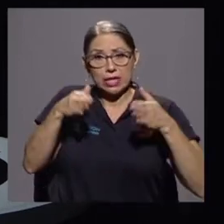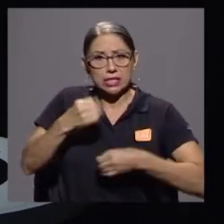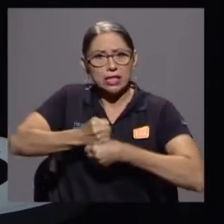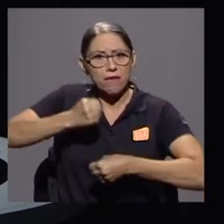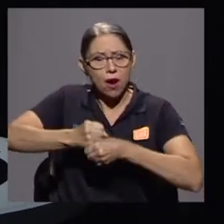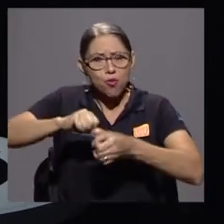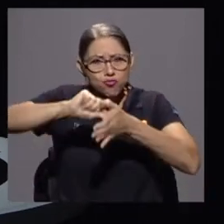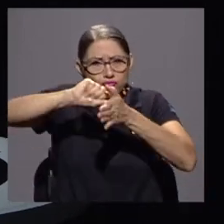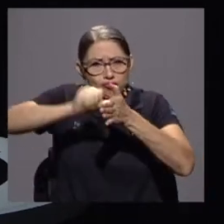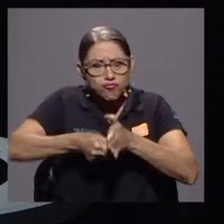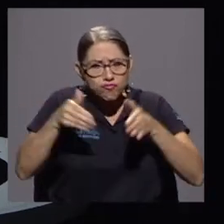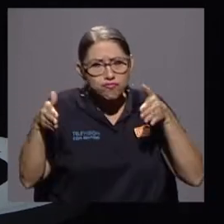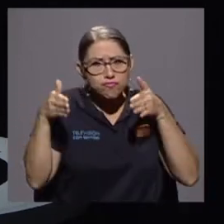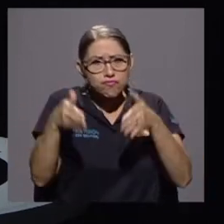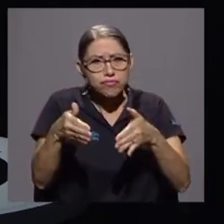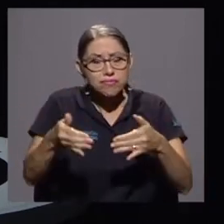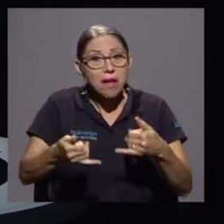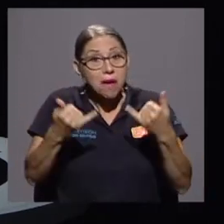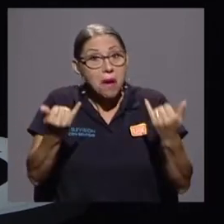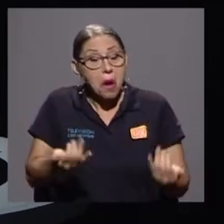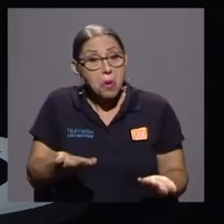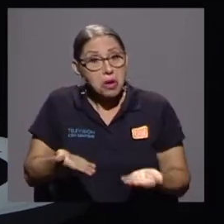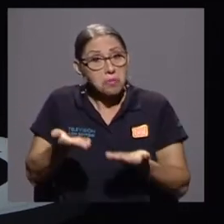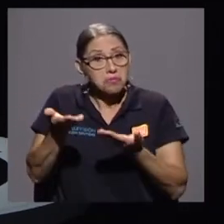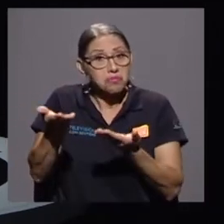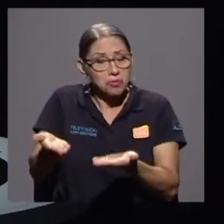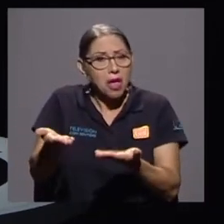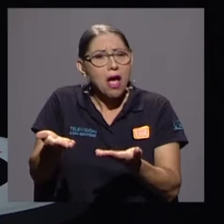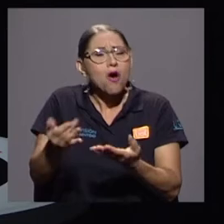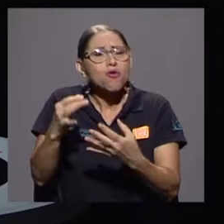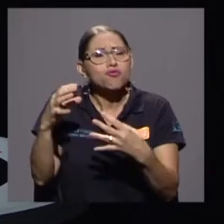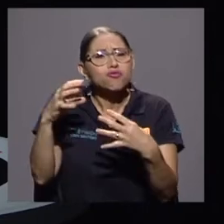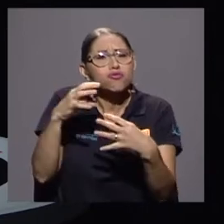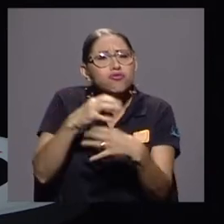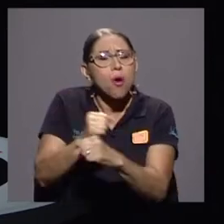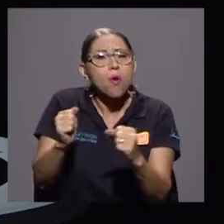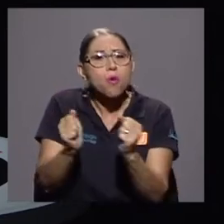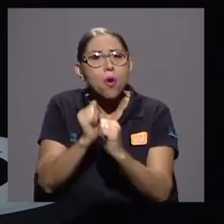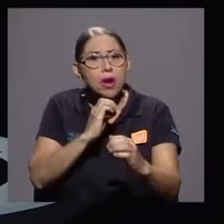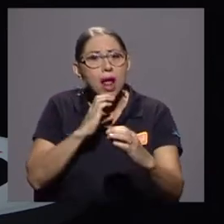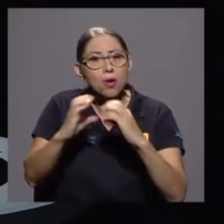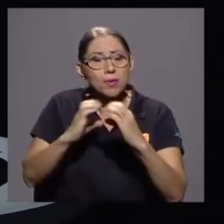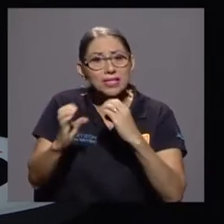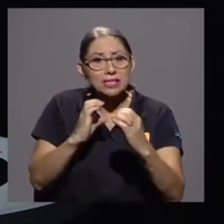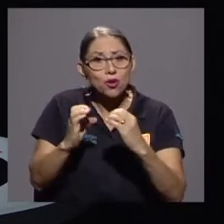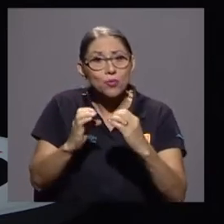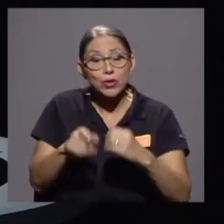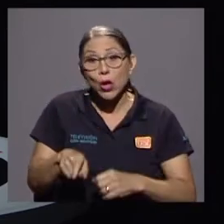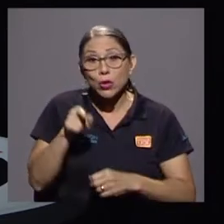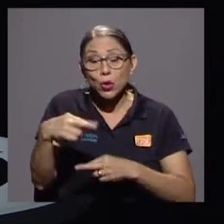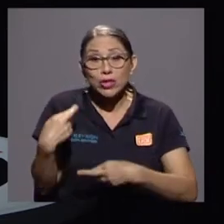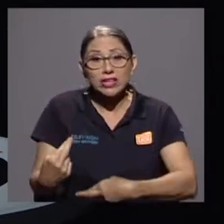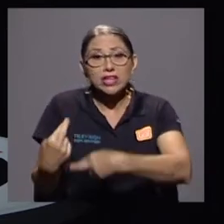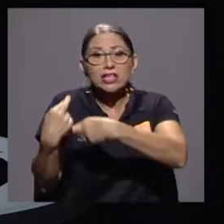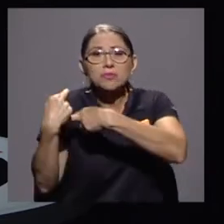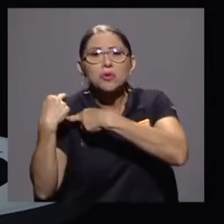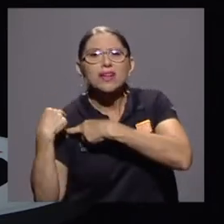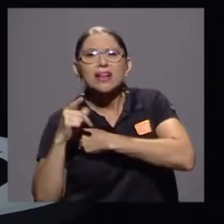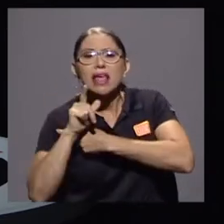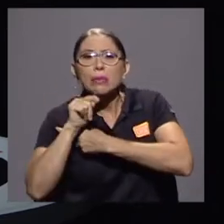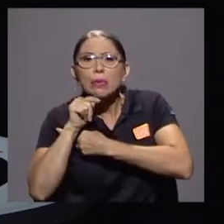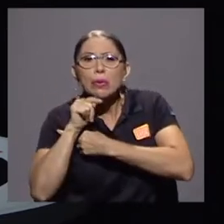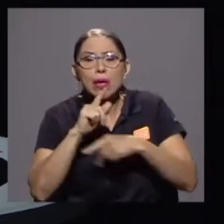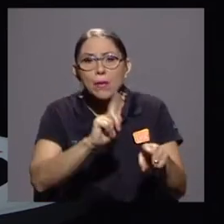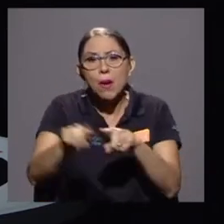enfática. Así que les dejo un recorrido a la conversación donde la responsabilidad recae sobre